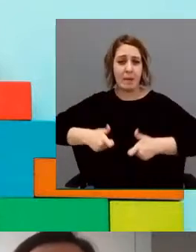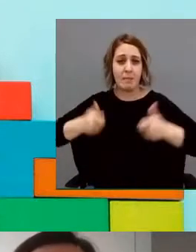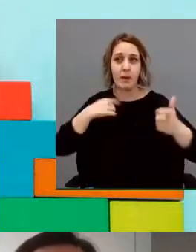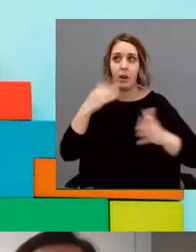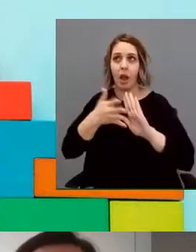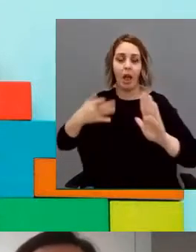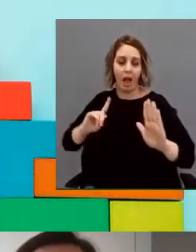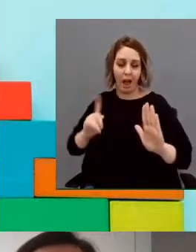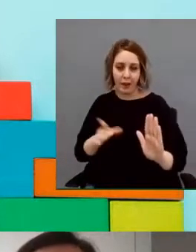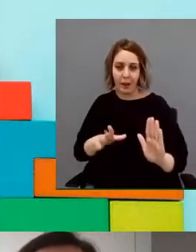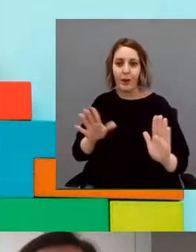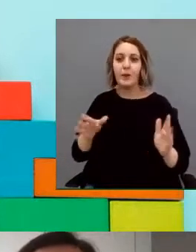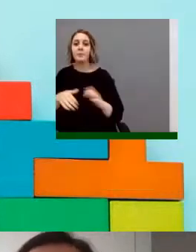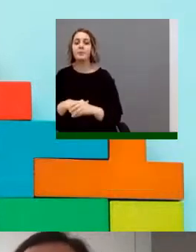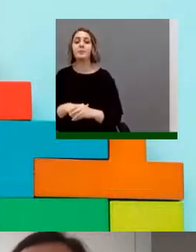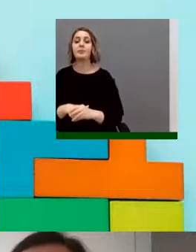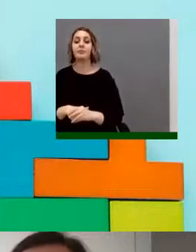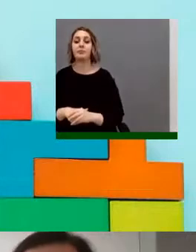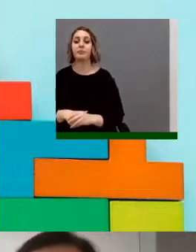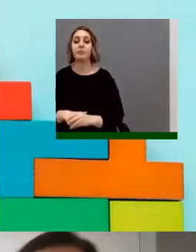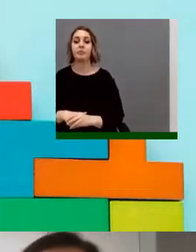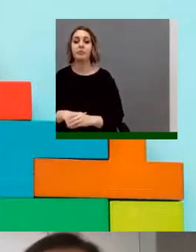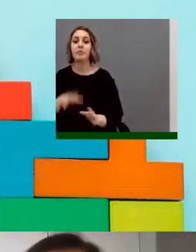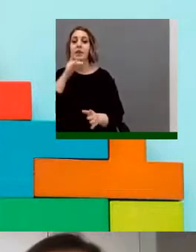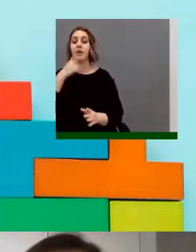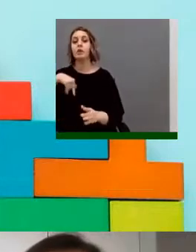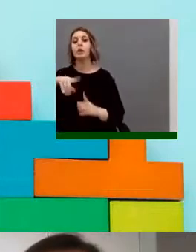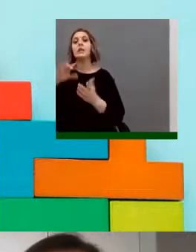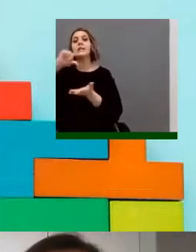que acabamos de seguir en Sede en Asturias.